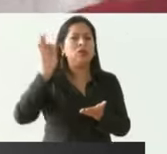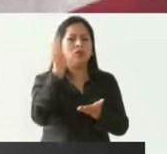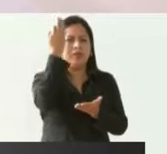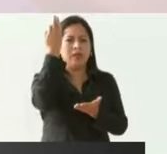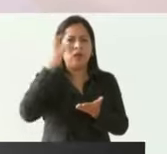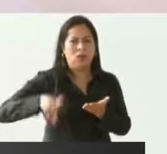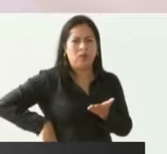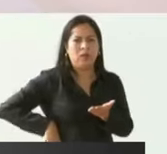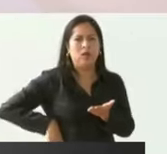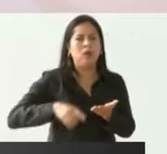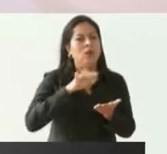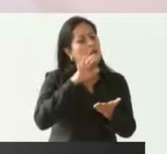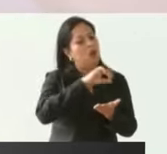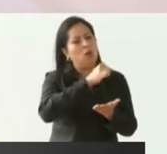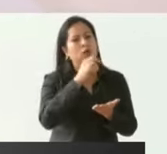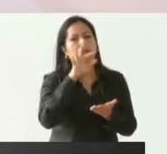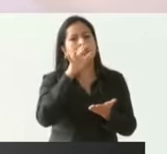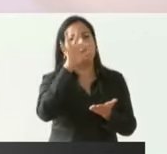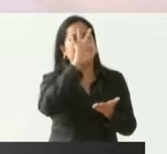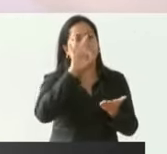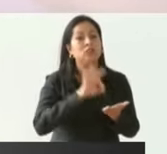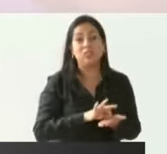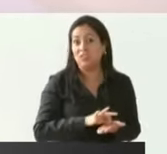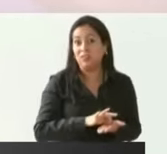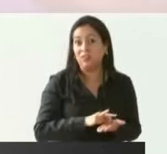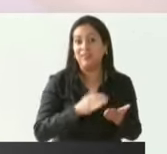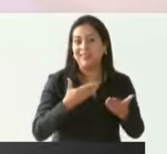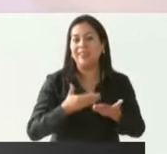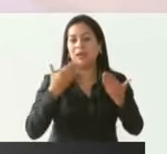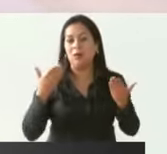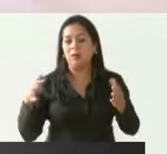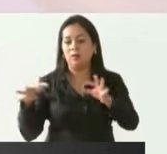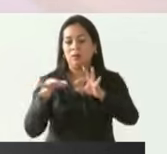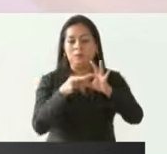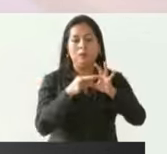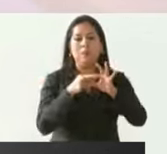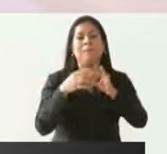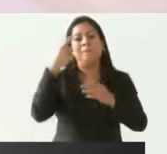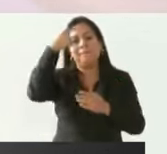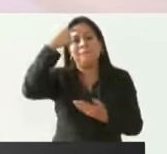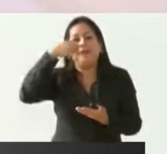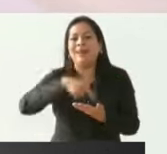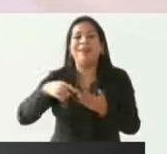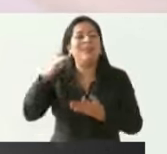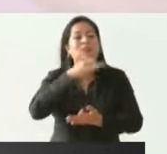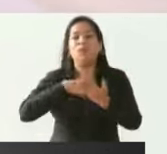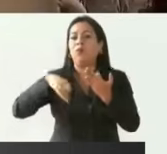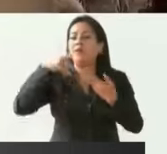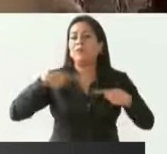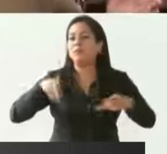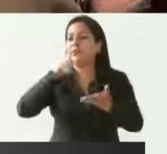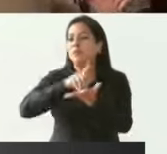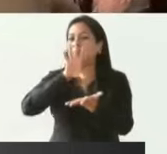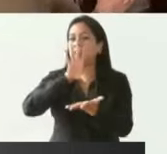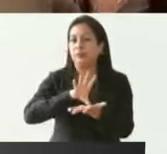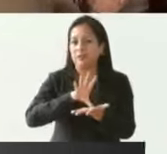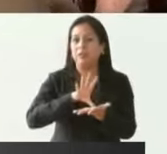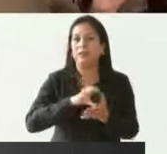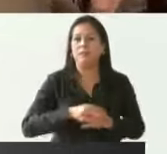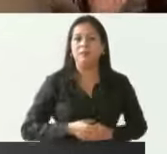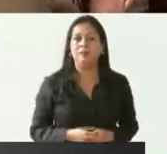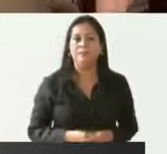el otro 50% y ya ahora ya es para todos los discapacitados de Guerrero